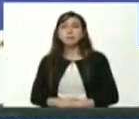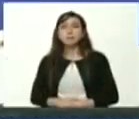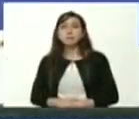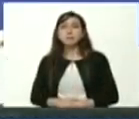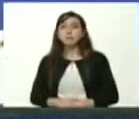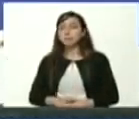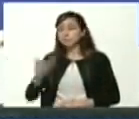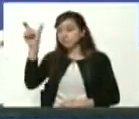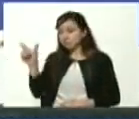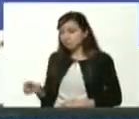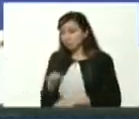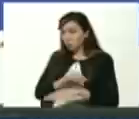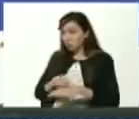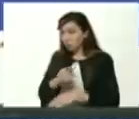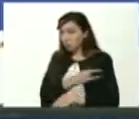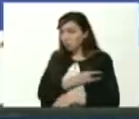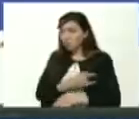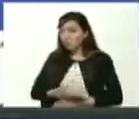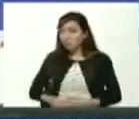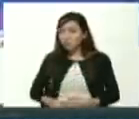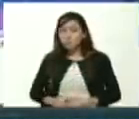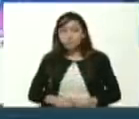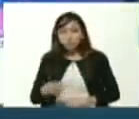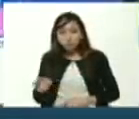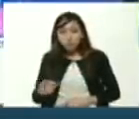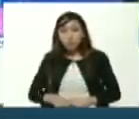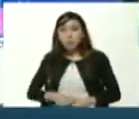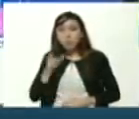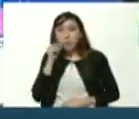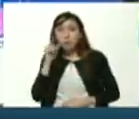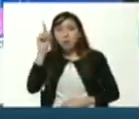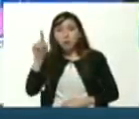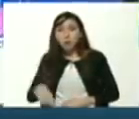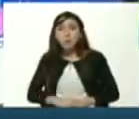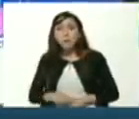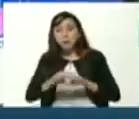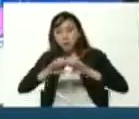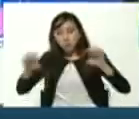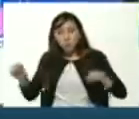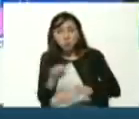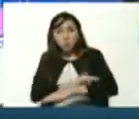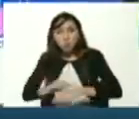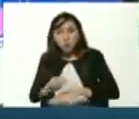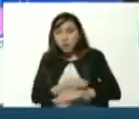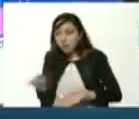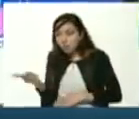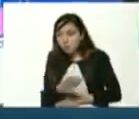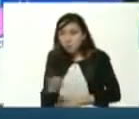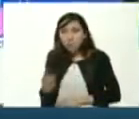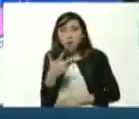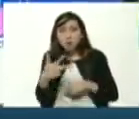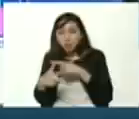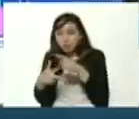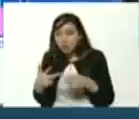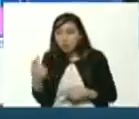trompis piñate mervin ustedes son ministros los tres